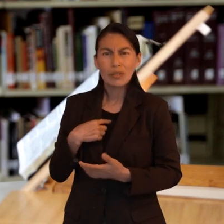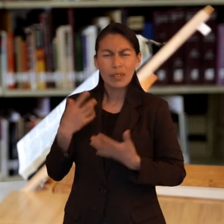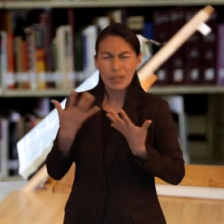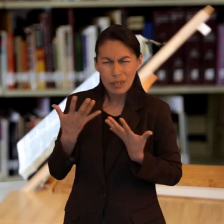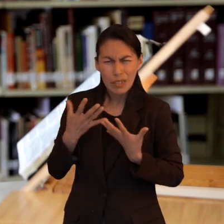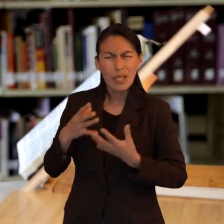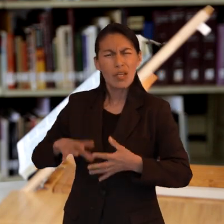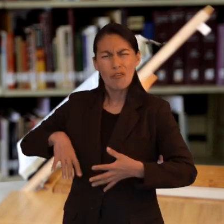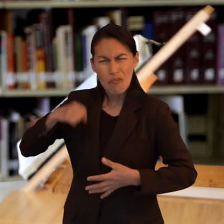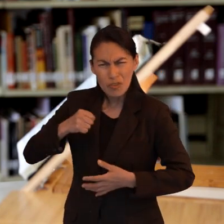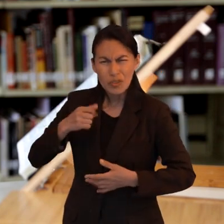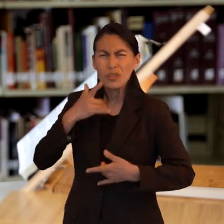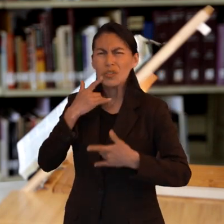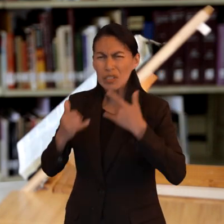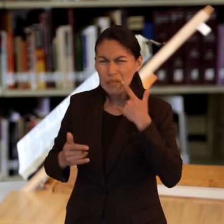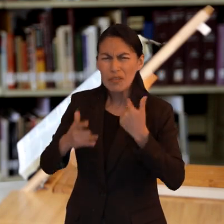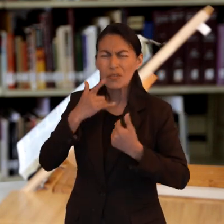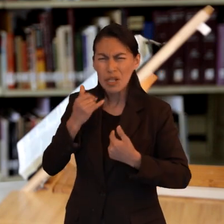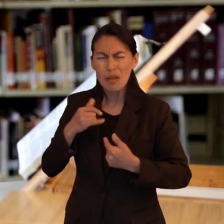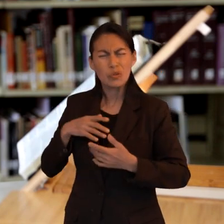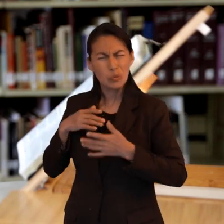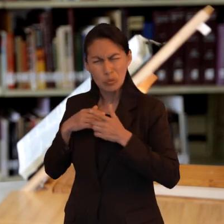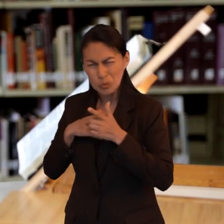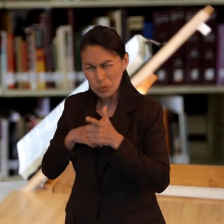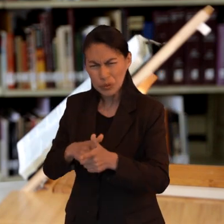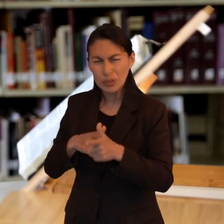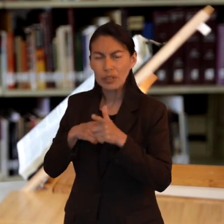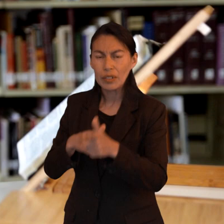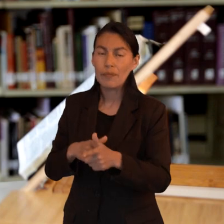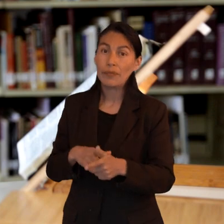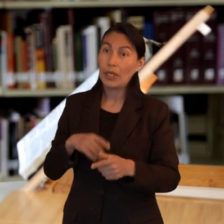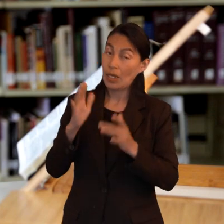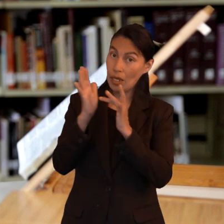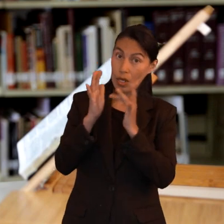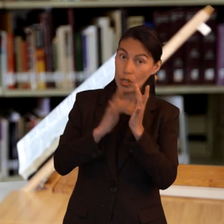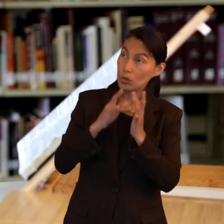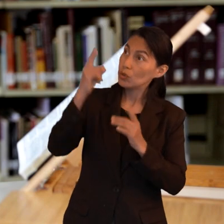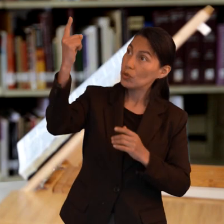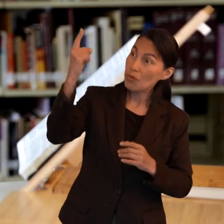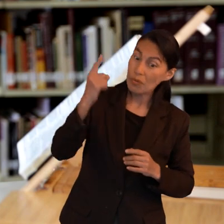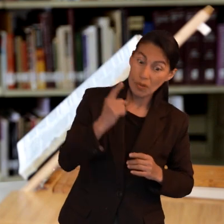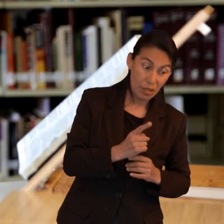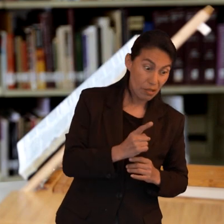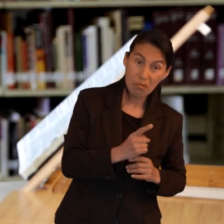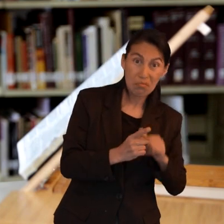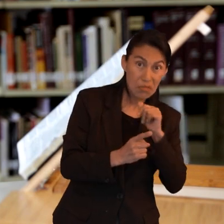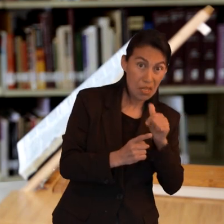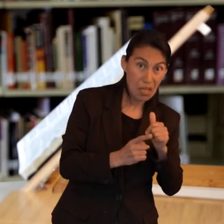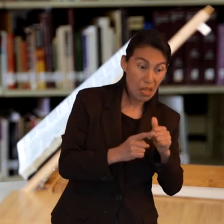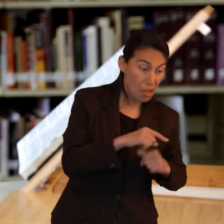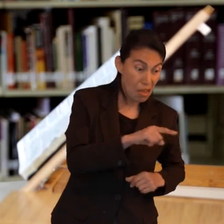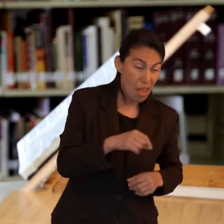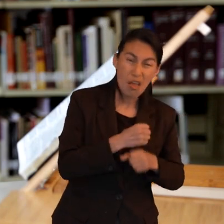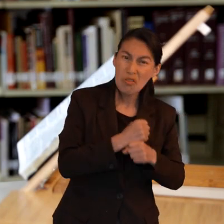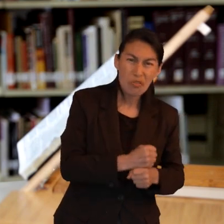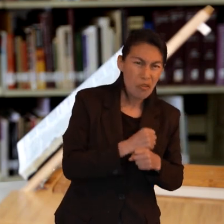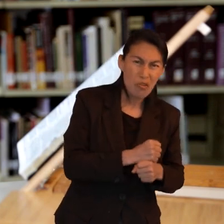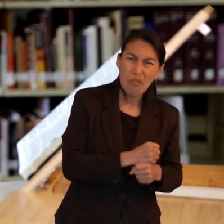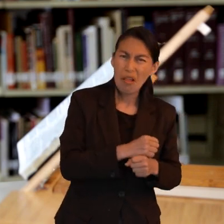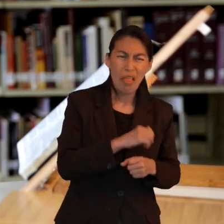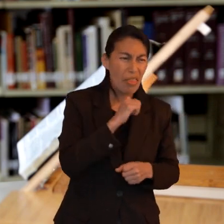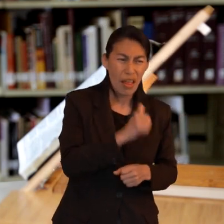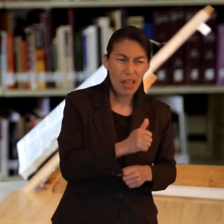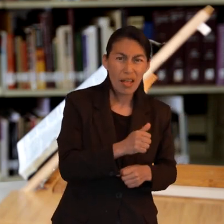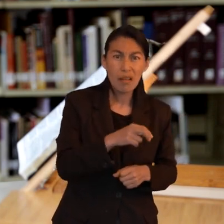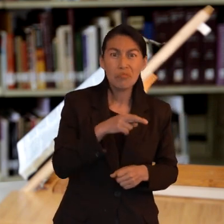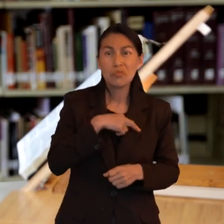después corriésemos la carrera si Jesús no hubiera venido si no hubiera corrido la carrera todo